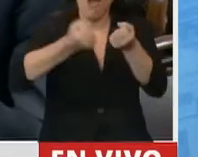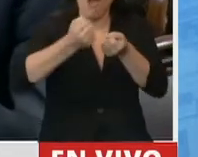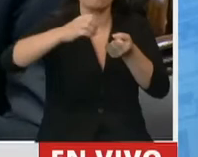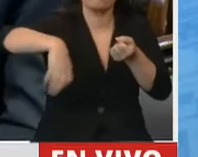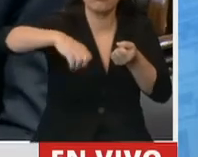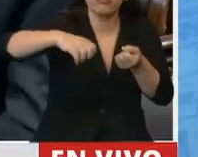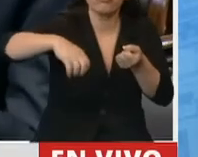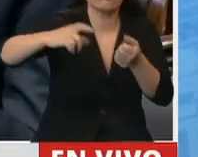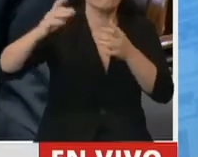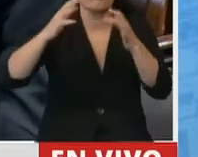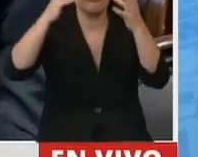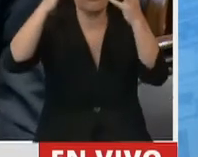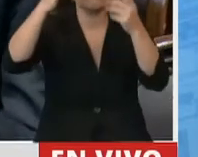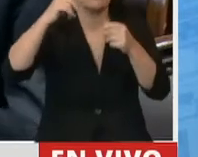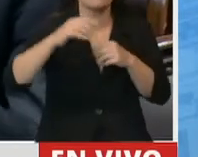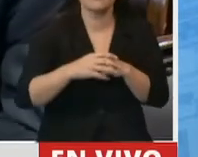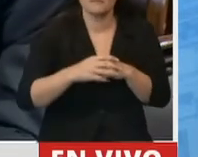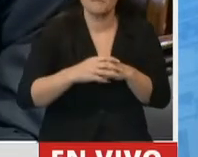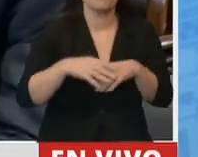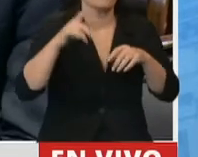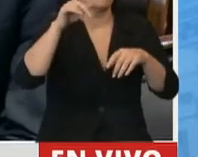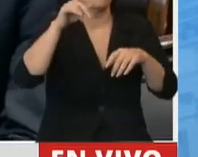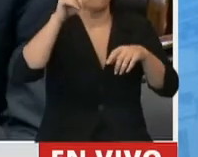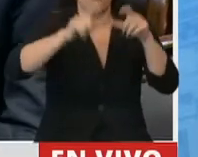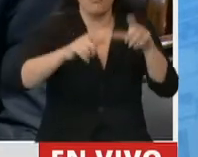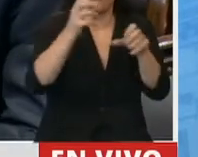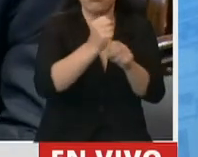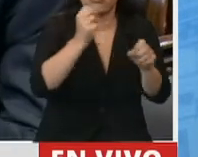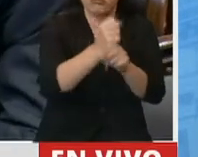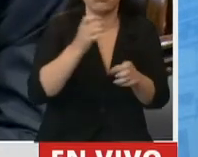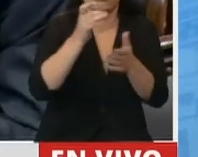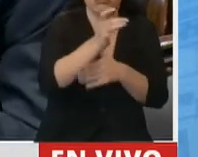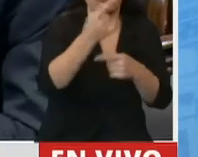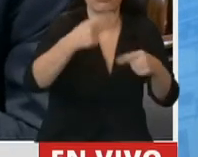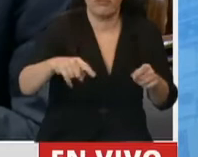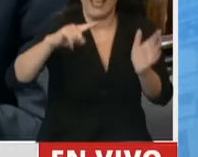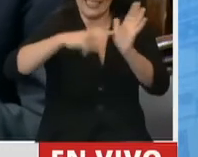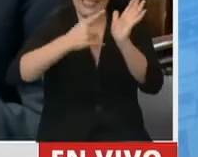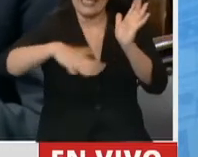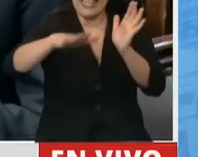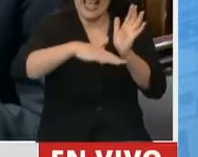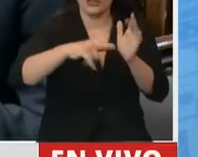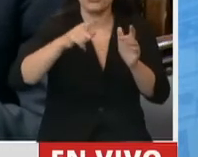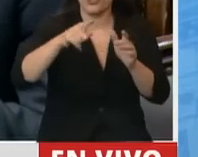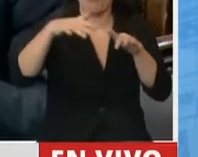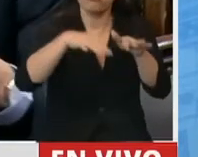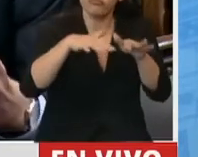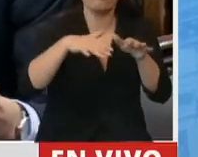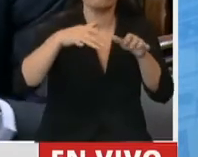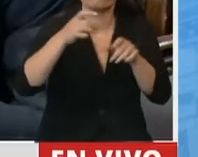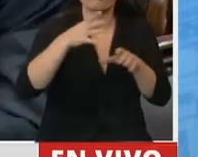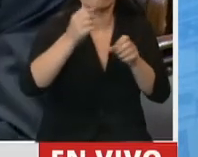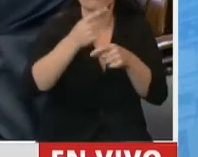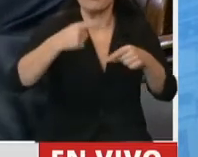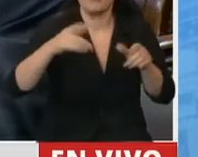de vías públicas y transporte público radial en los grandes centros urbanos. Porque